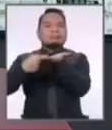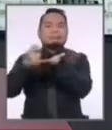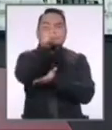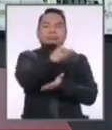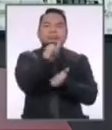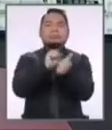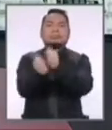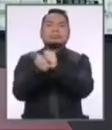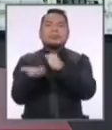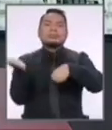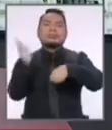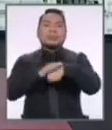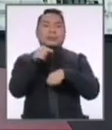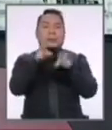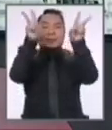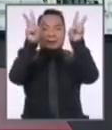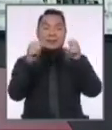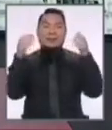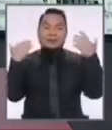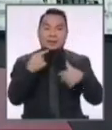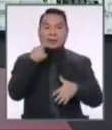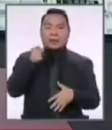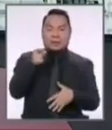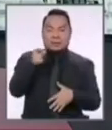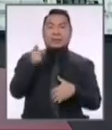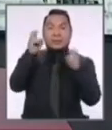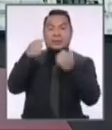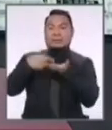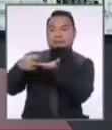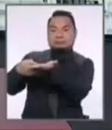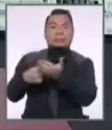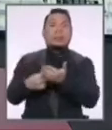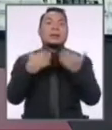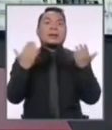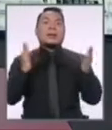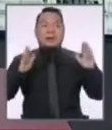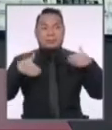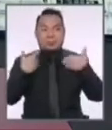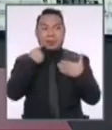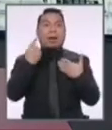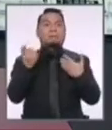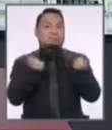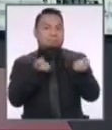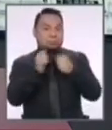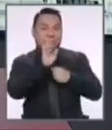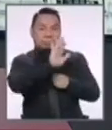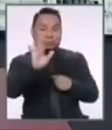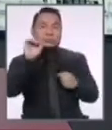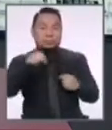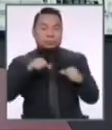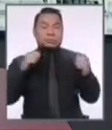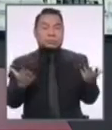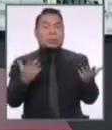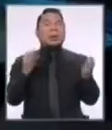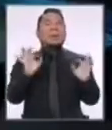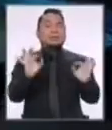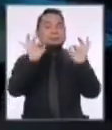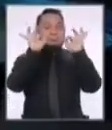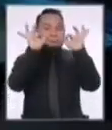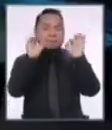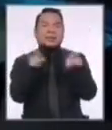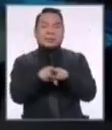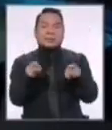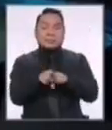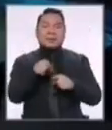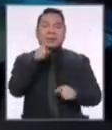sobre el tema que está en cuestión. Así que lo pueden administrar ustedes y sería extraordinario,